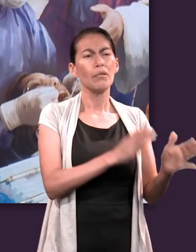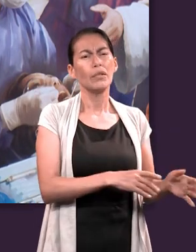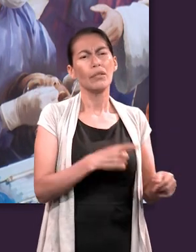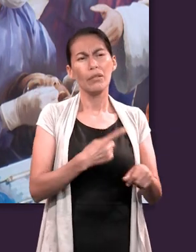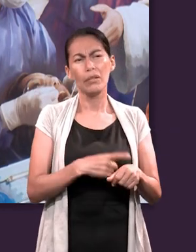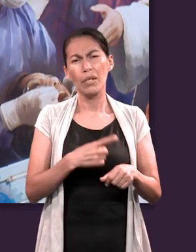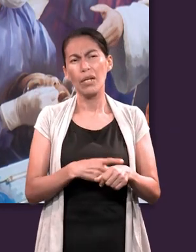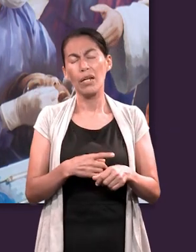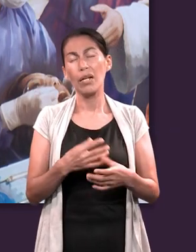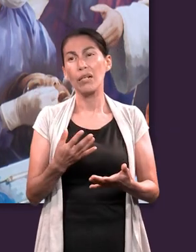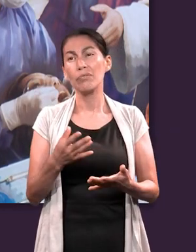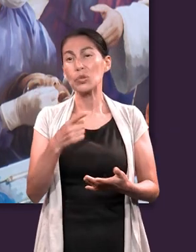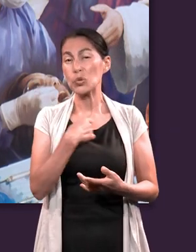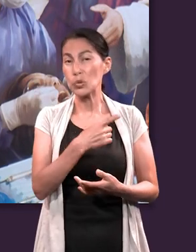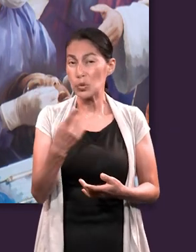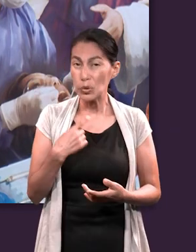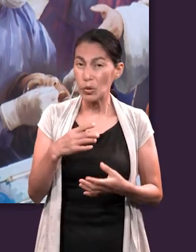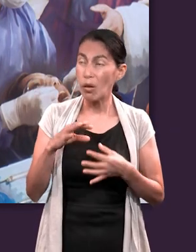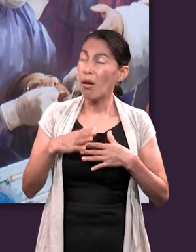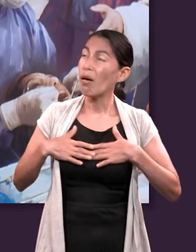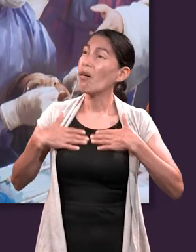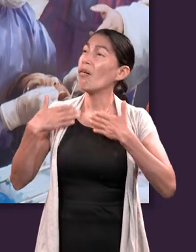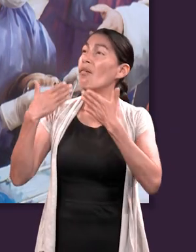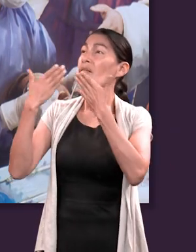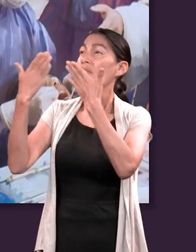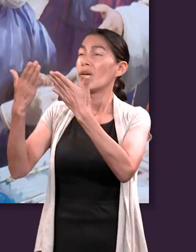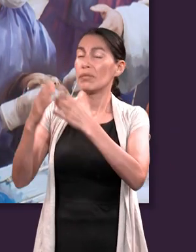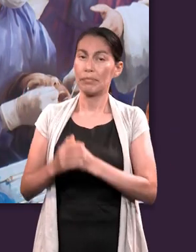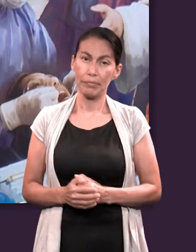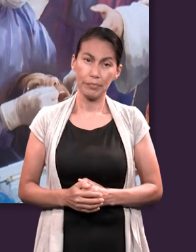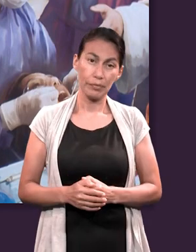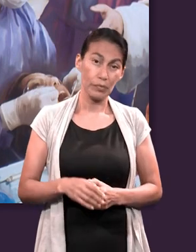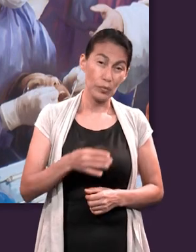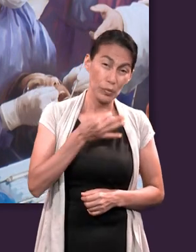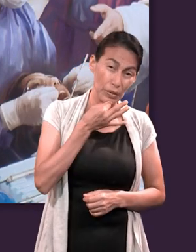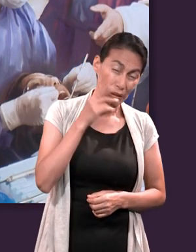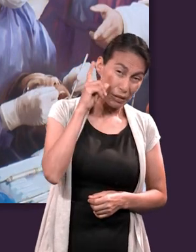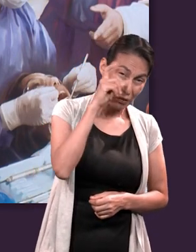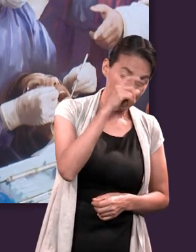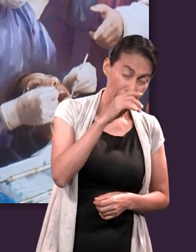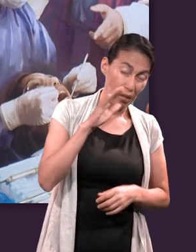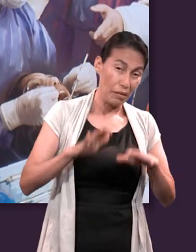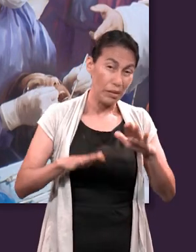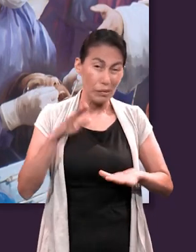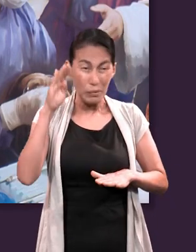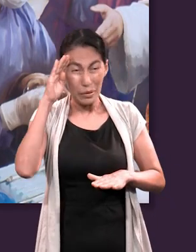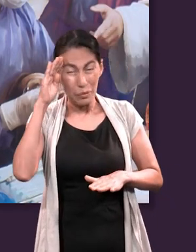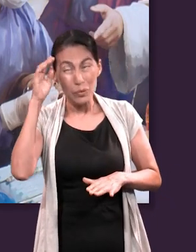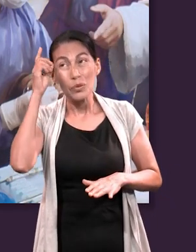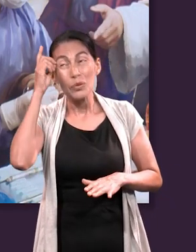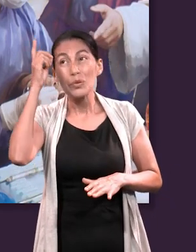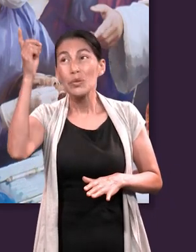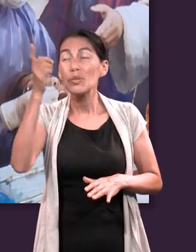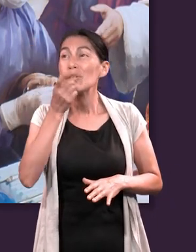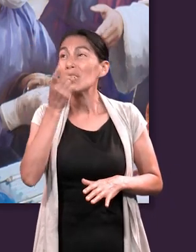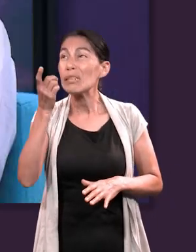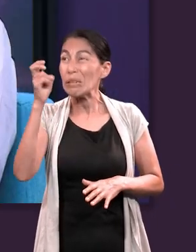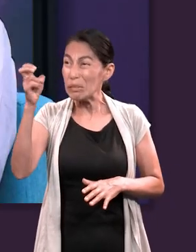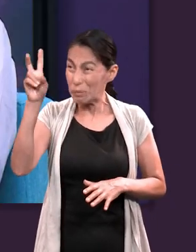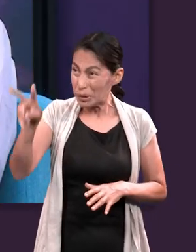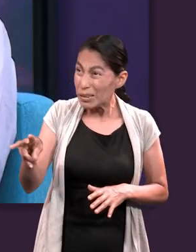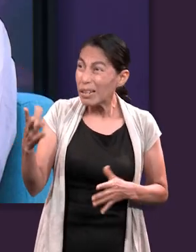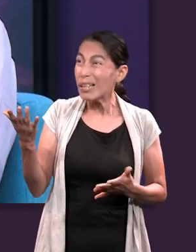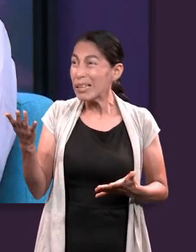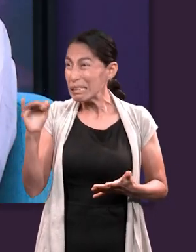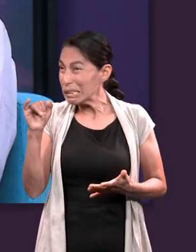confiar plenamente en Dios. Porque aún en momentos difíciles sentimos en el fondo a veces esa duda de ¿será que lo que Dios